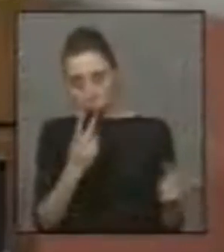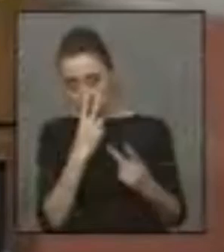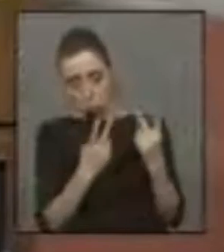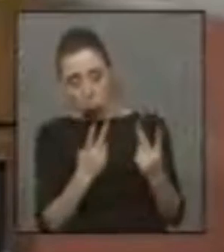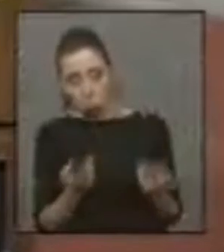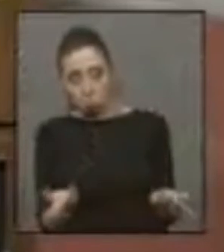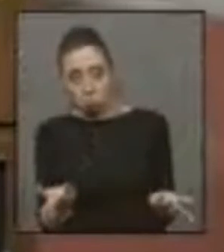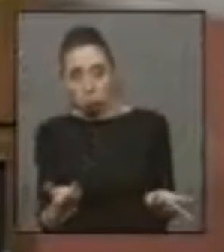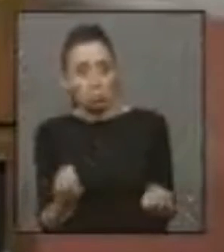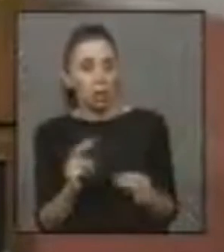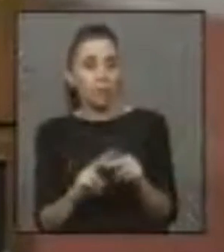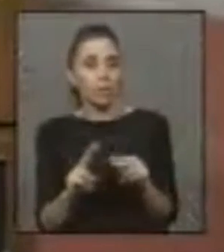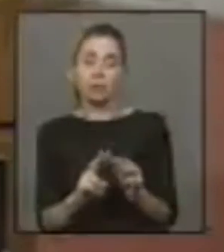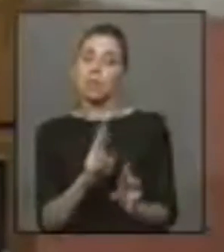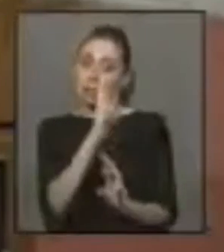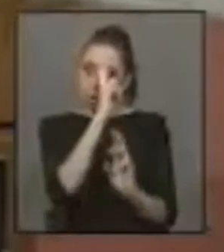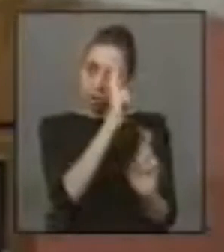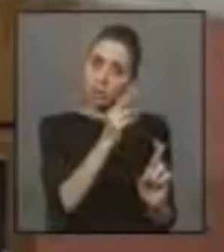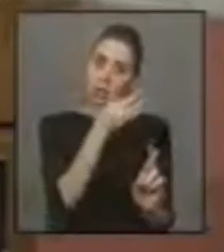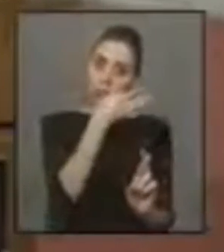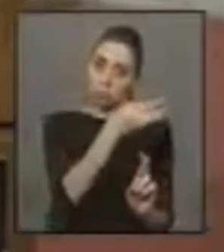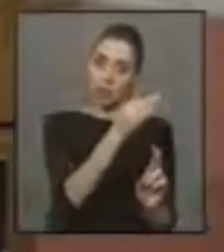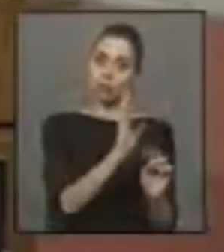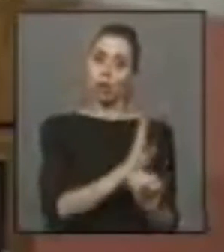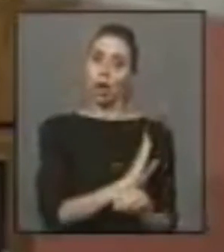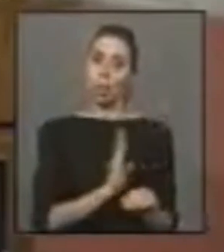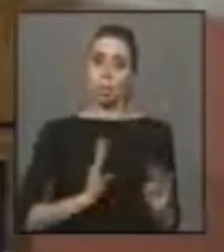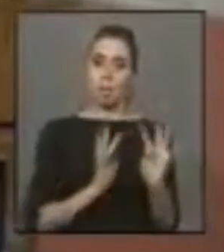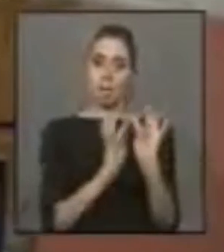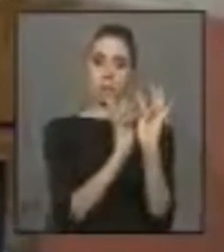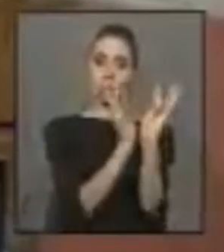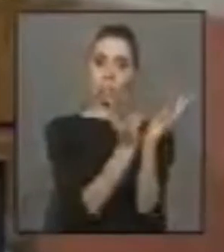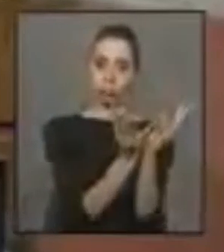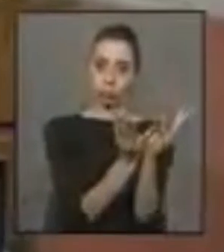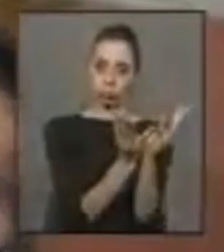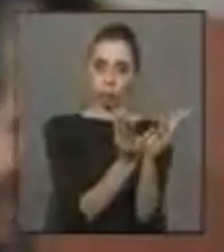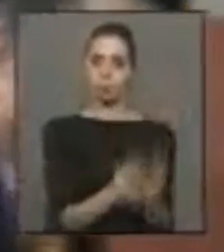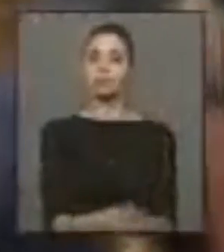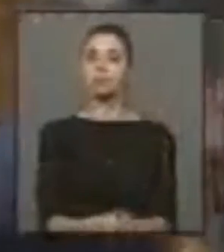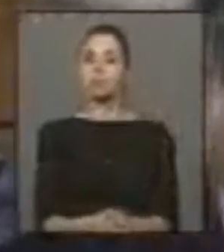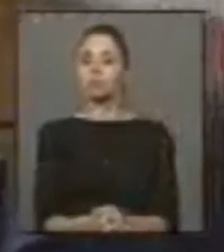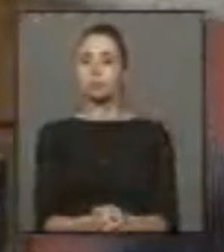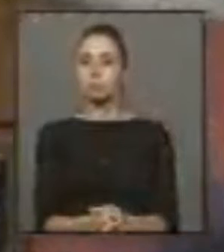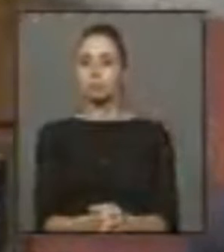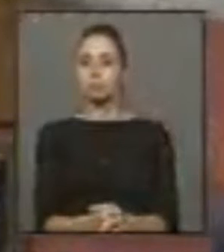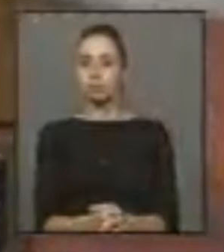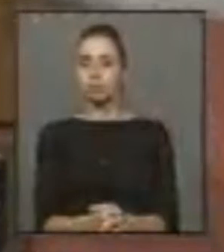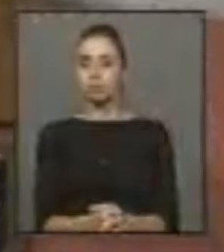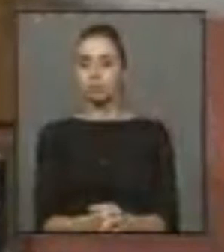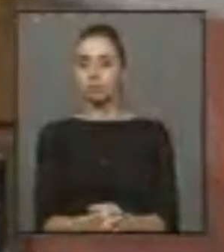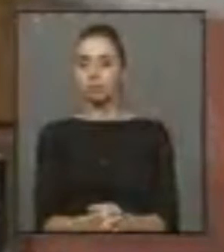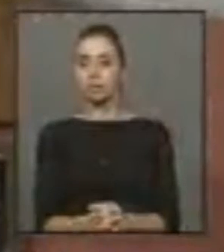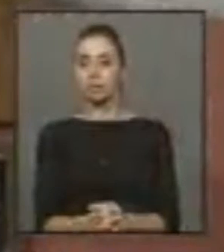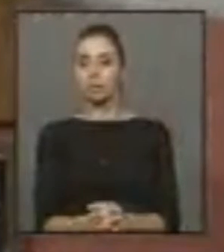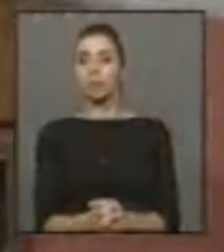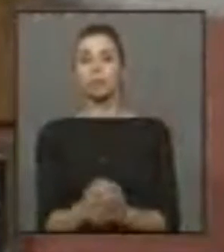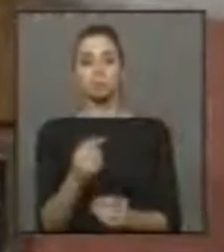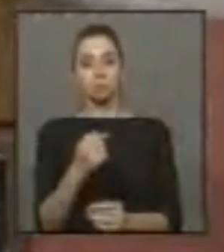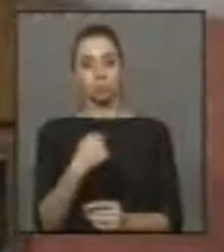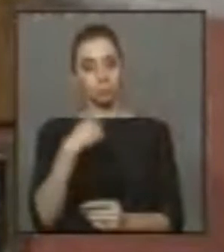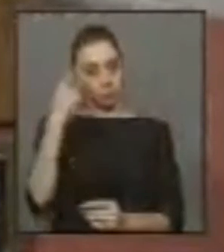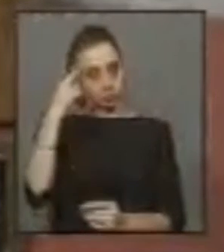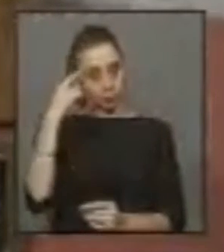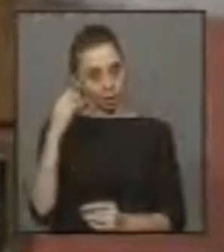podrá dar con todo el respeto que me merecen los integrantes que la compondrán. Por lo siguiente, es que